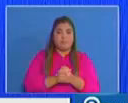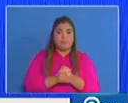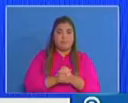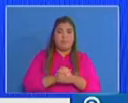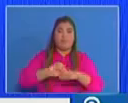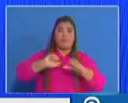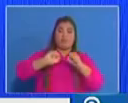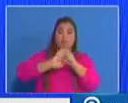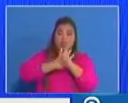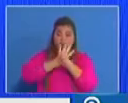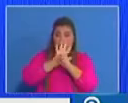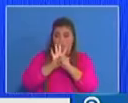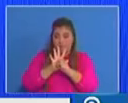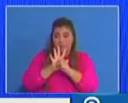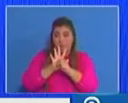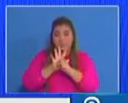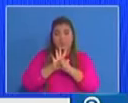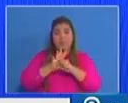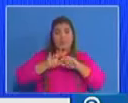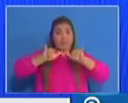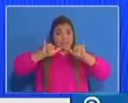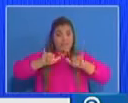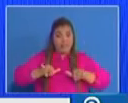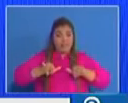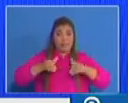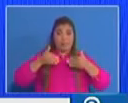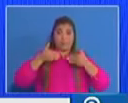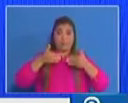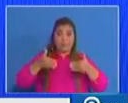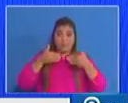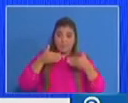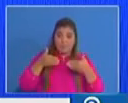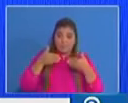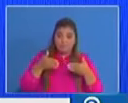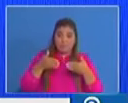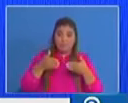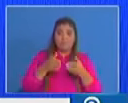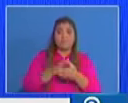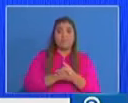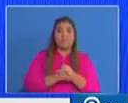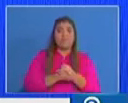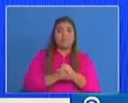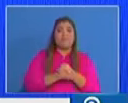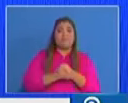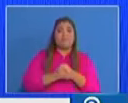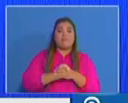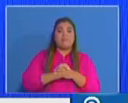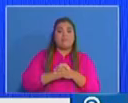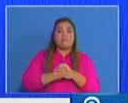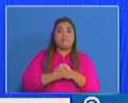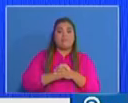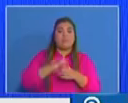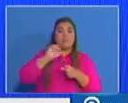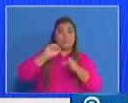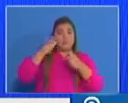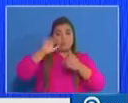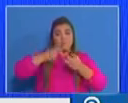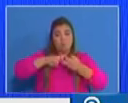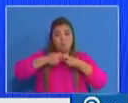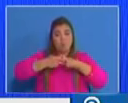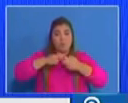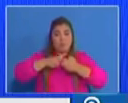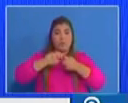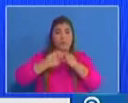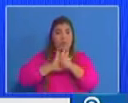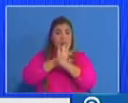para quedarse, en gran medida va a afectar la forma no solamente de interrelacionarnos, sino nuestra forma,